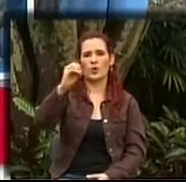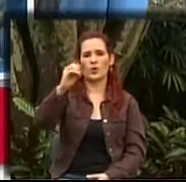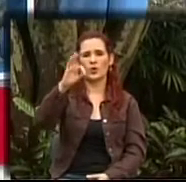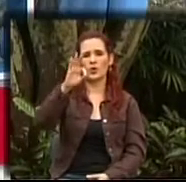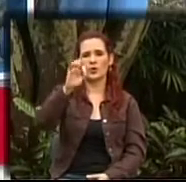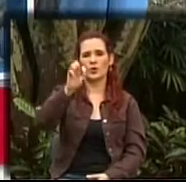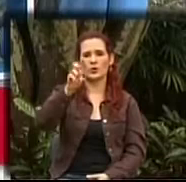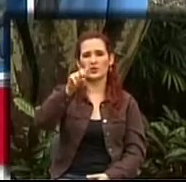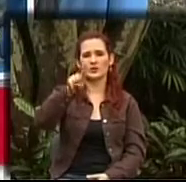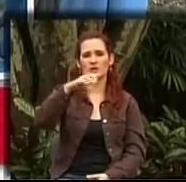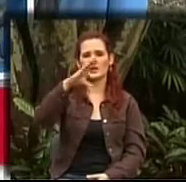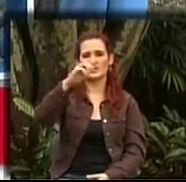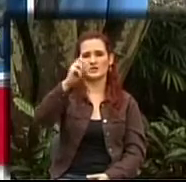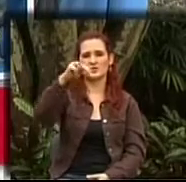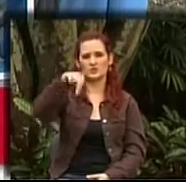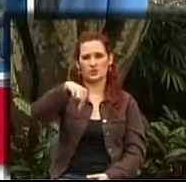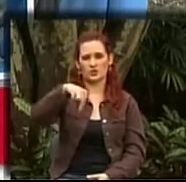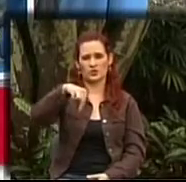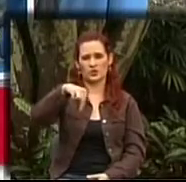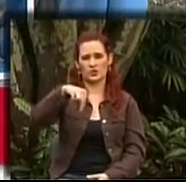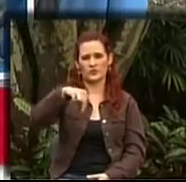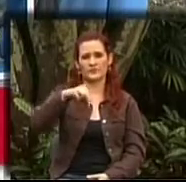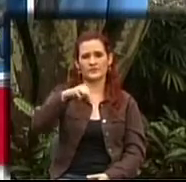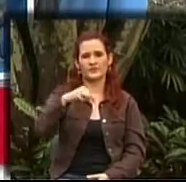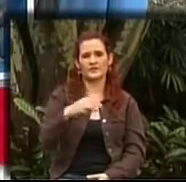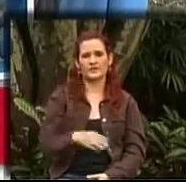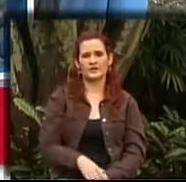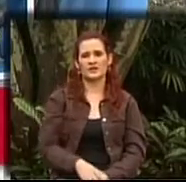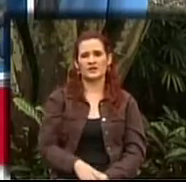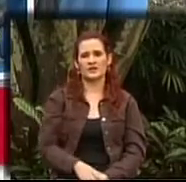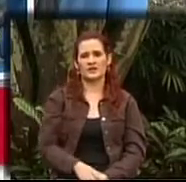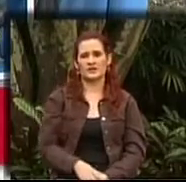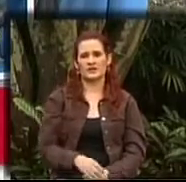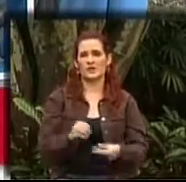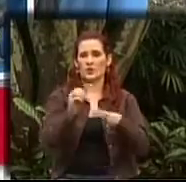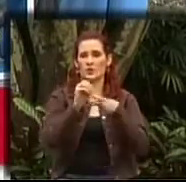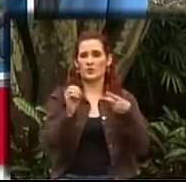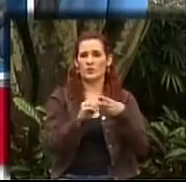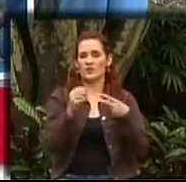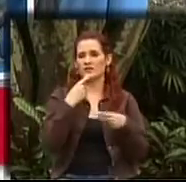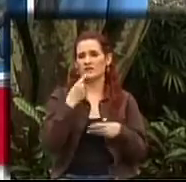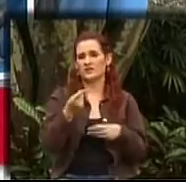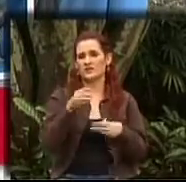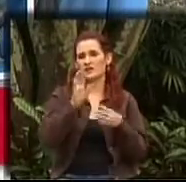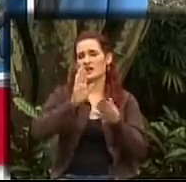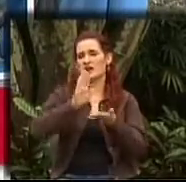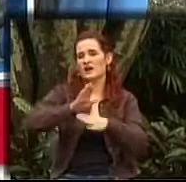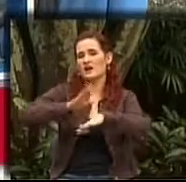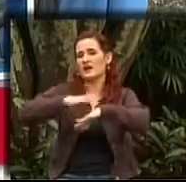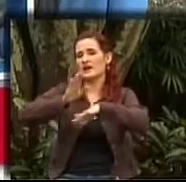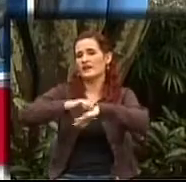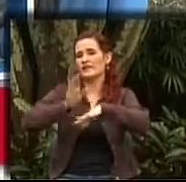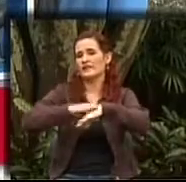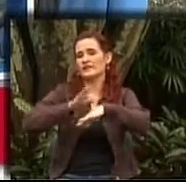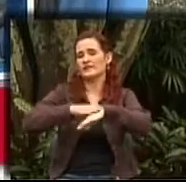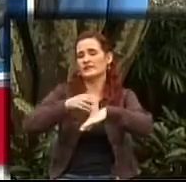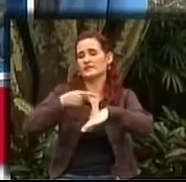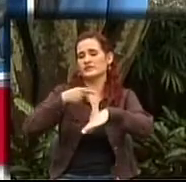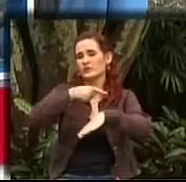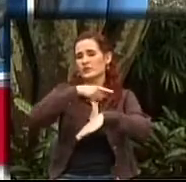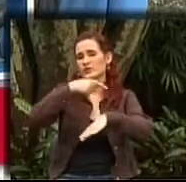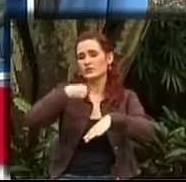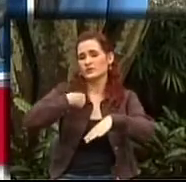Resulta de que nos dijeron de que la cooperativa iba a desaparecer. Y yo estoy en el